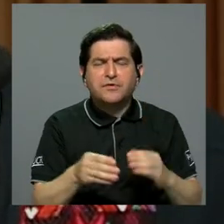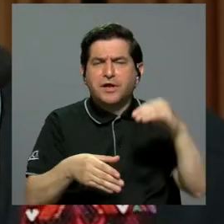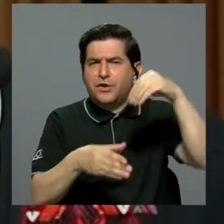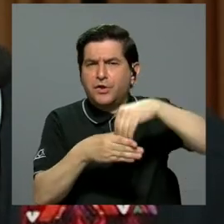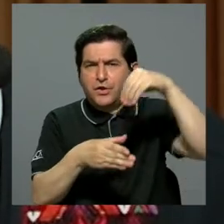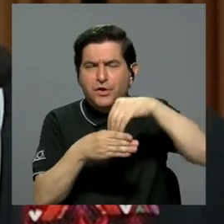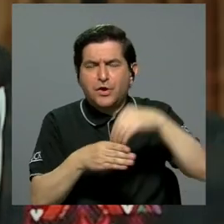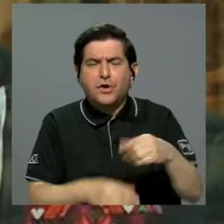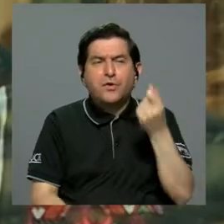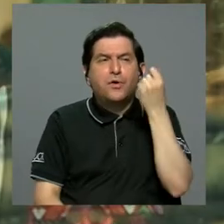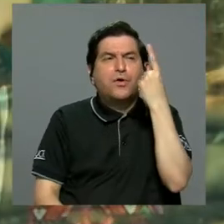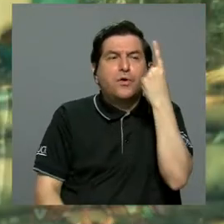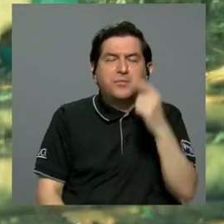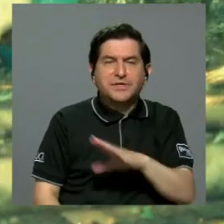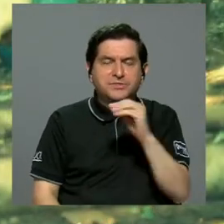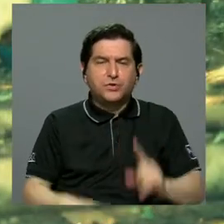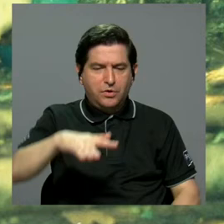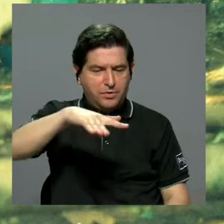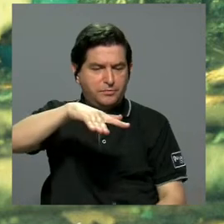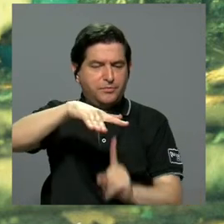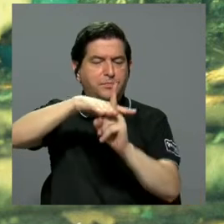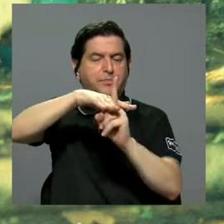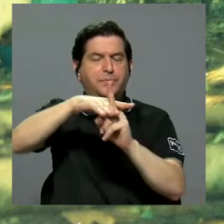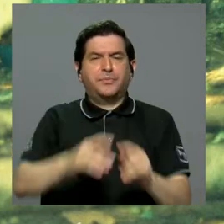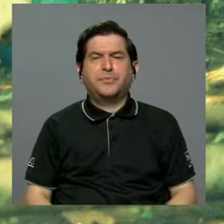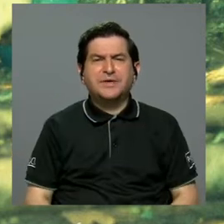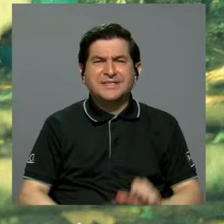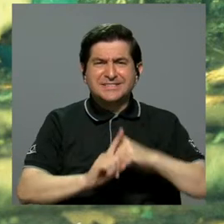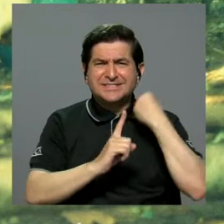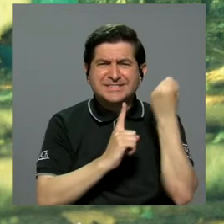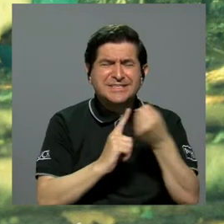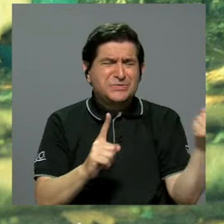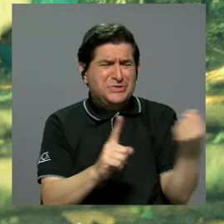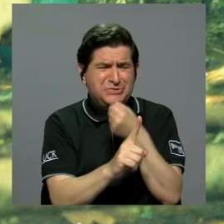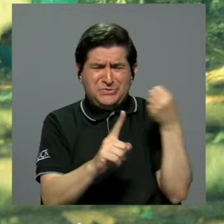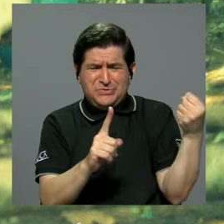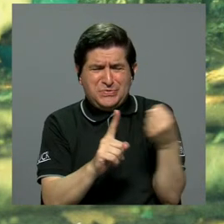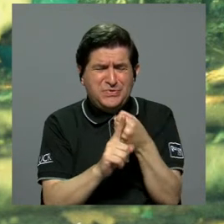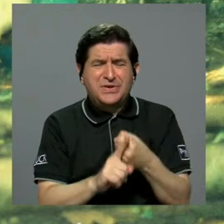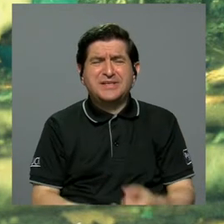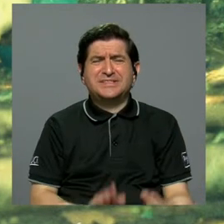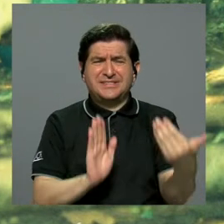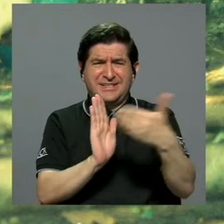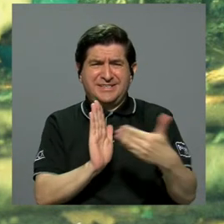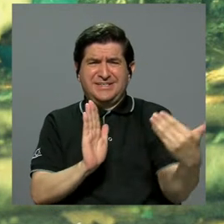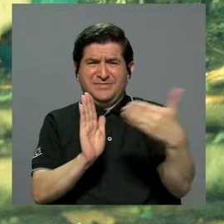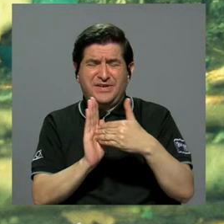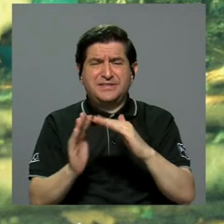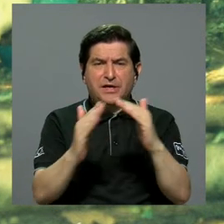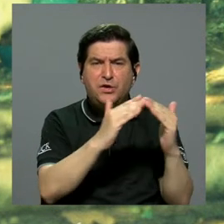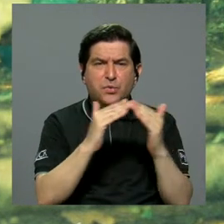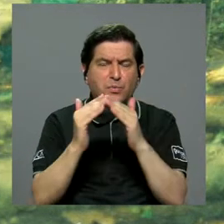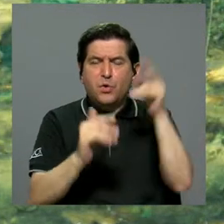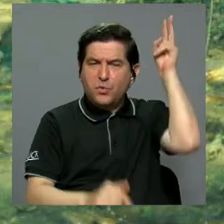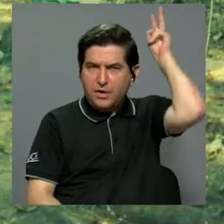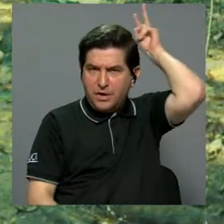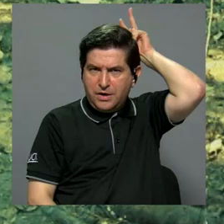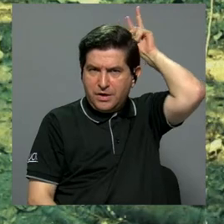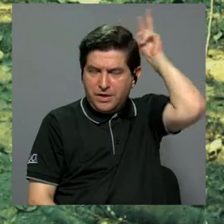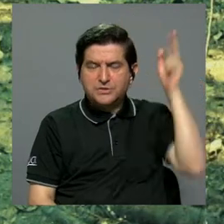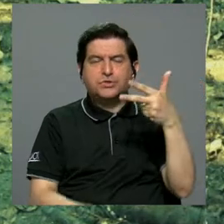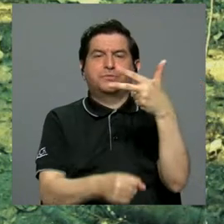aportes en la comprensión y visibilización de situaciones de violencia que han enfrentado las poblaciones